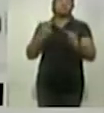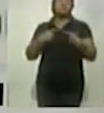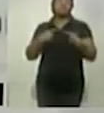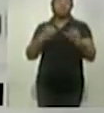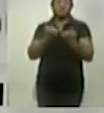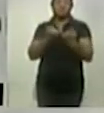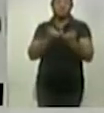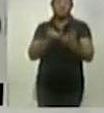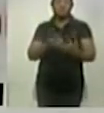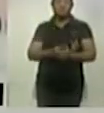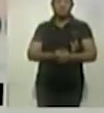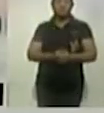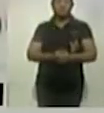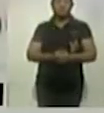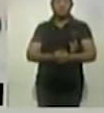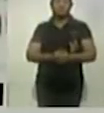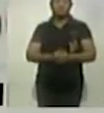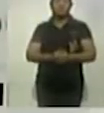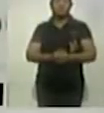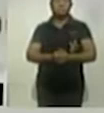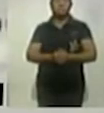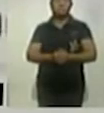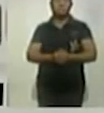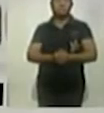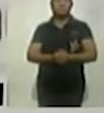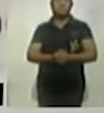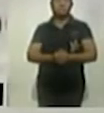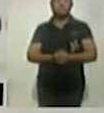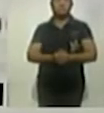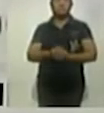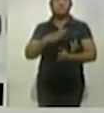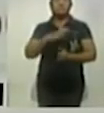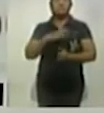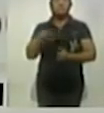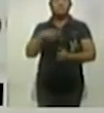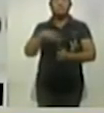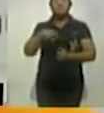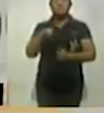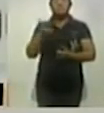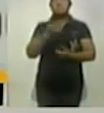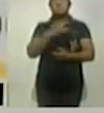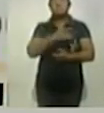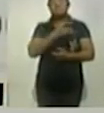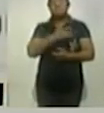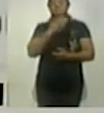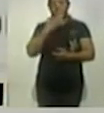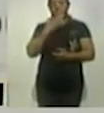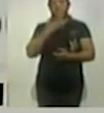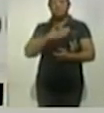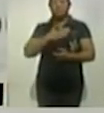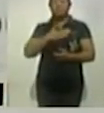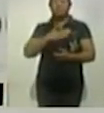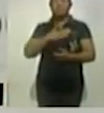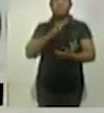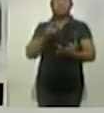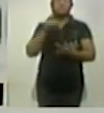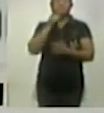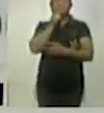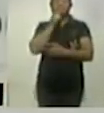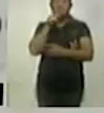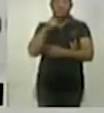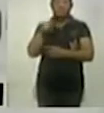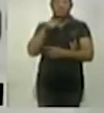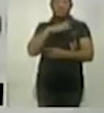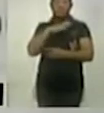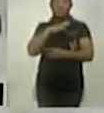teniendo un juego muy muy favorable para nosotros como autoridad, porque ya no nada más somos la autoridad la que tiene esa